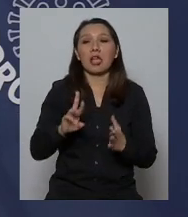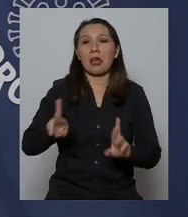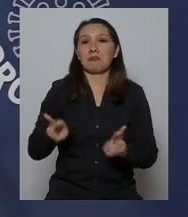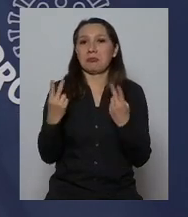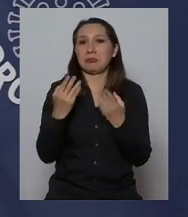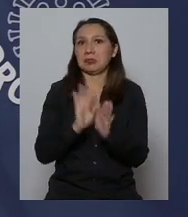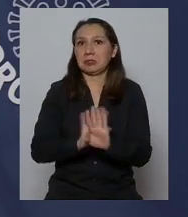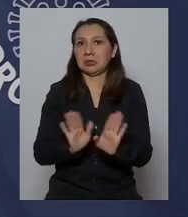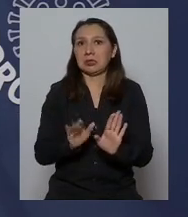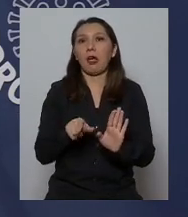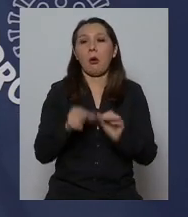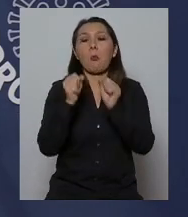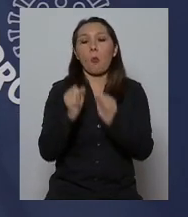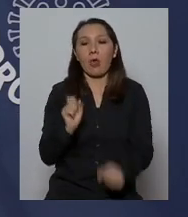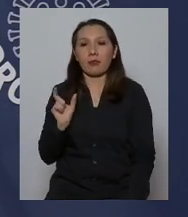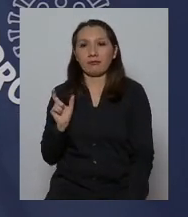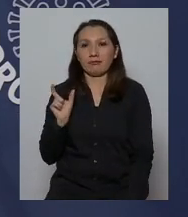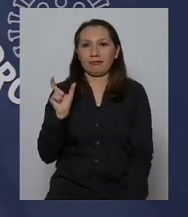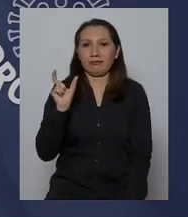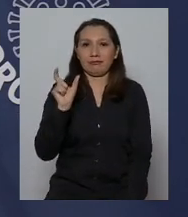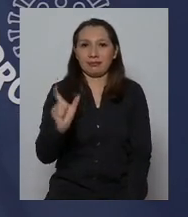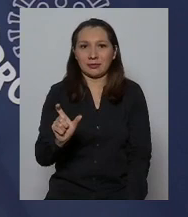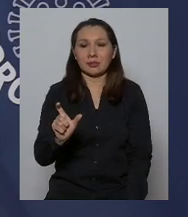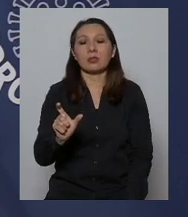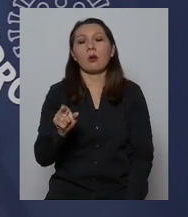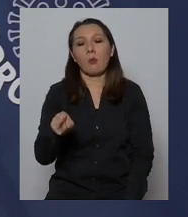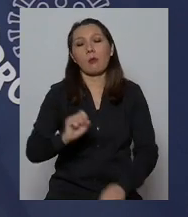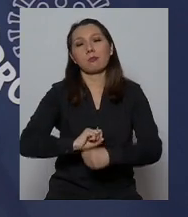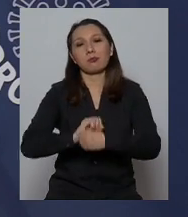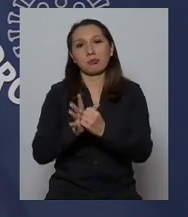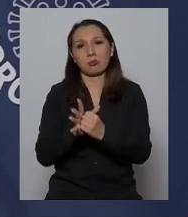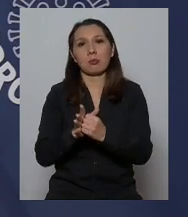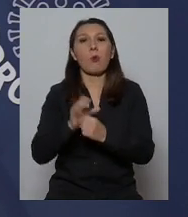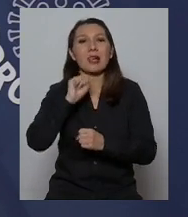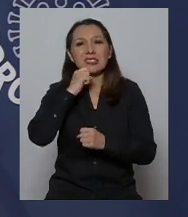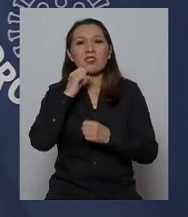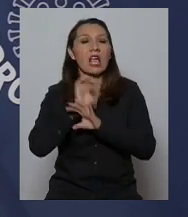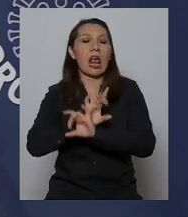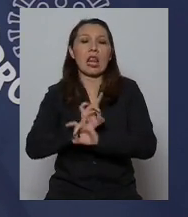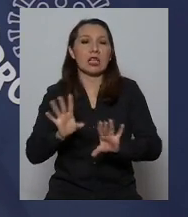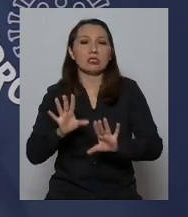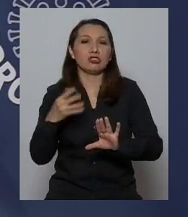recuperados, y se les puede entregar este carnet COVID.